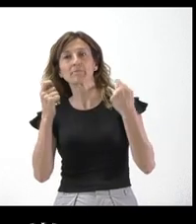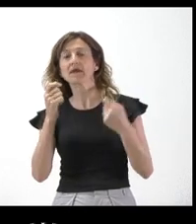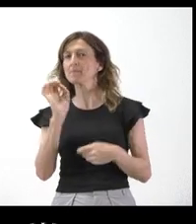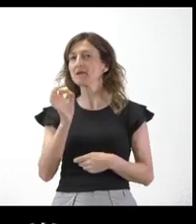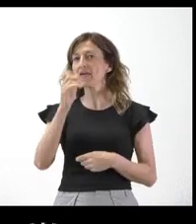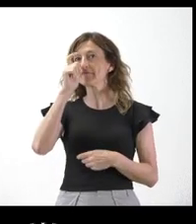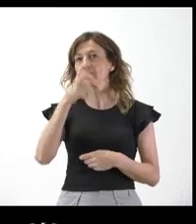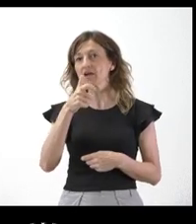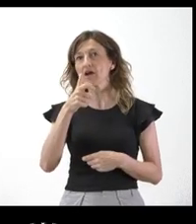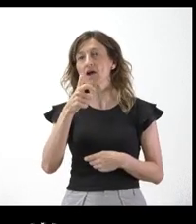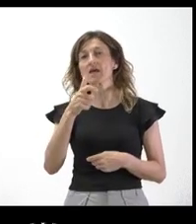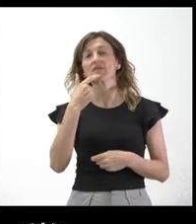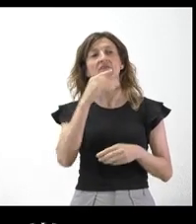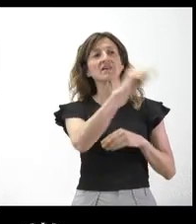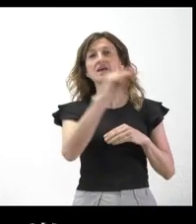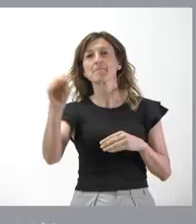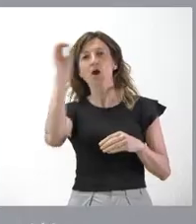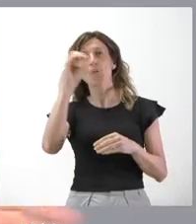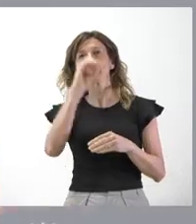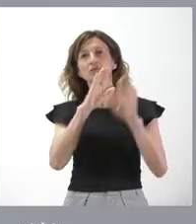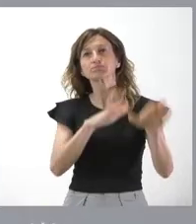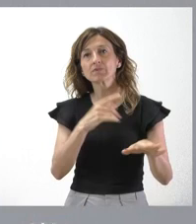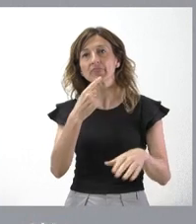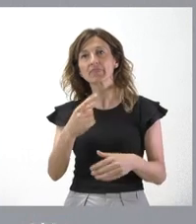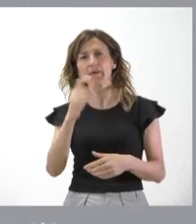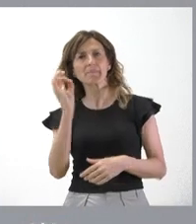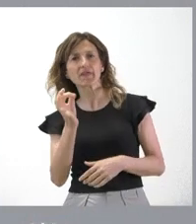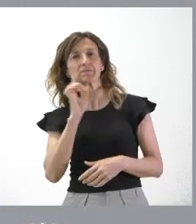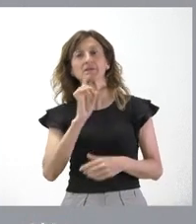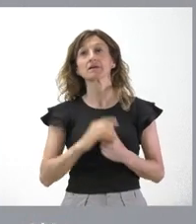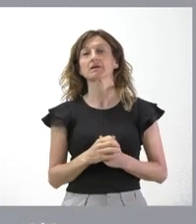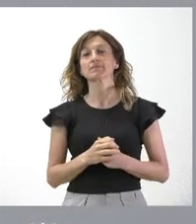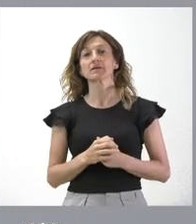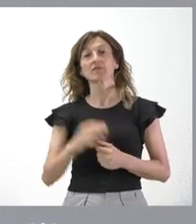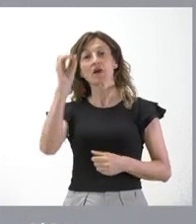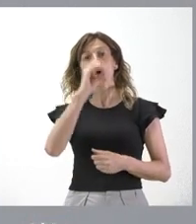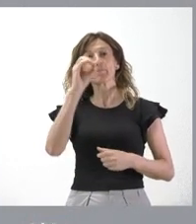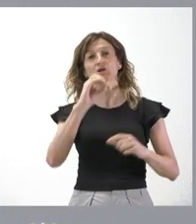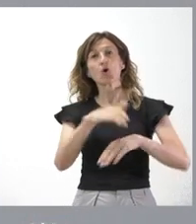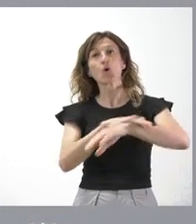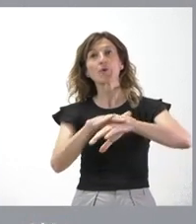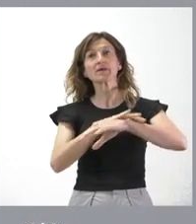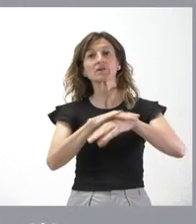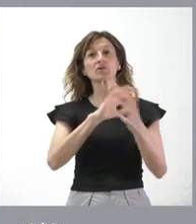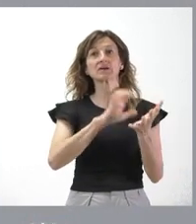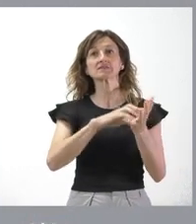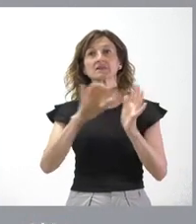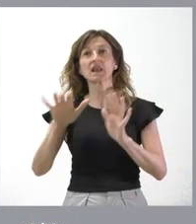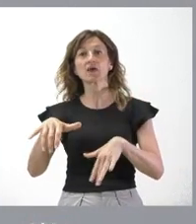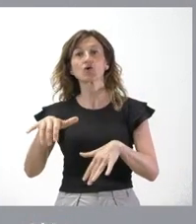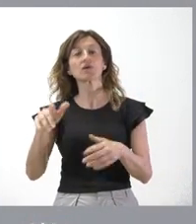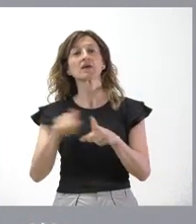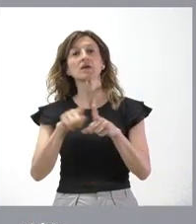llamado a los varones para que tomen esa postura. Mira, le decía yo antes que la posición que tenemos desde el Gobierno de Castilla León es la misma que mantuvimos en el año